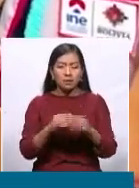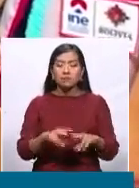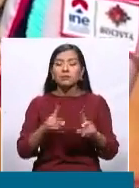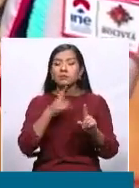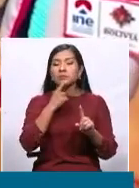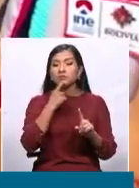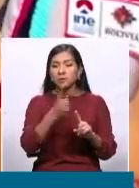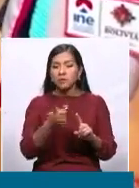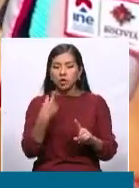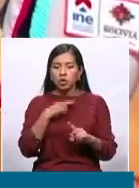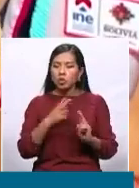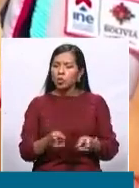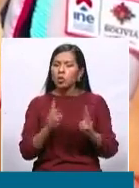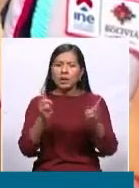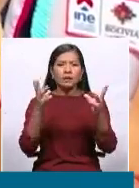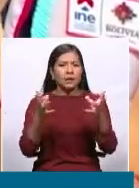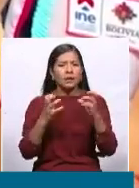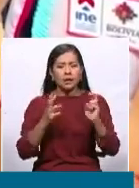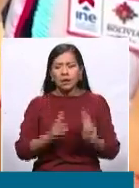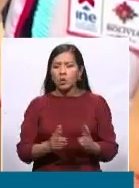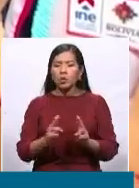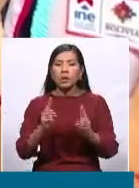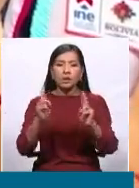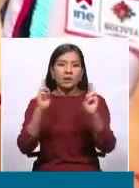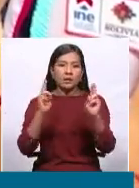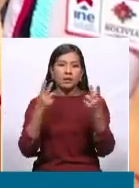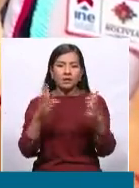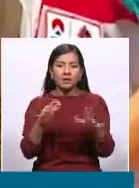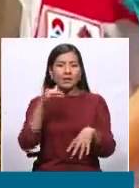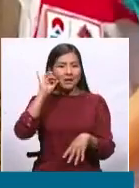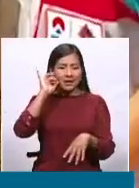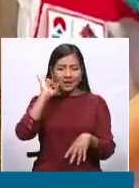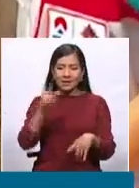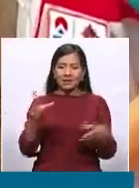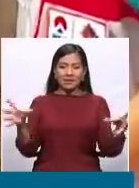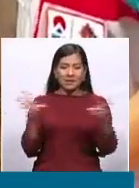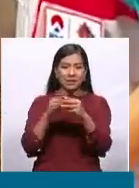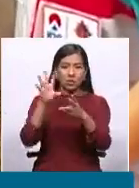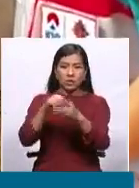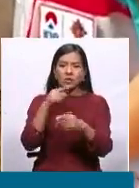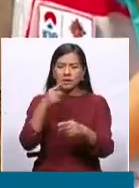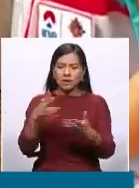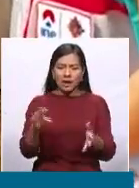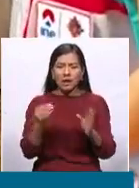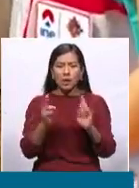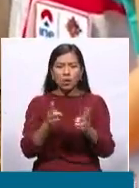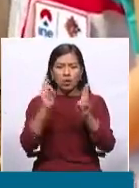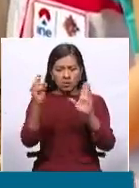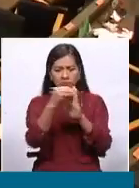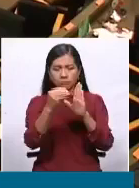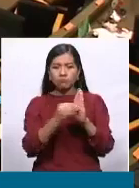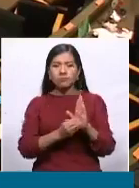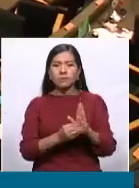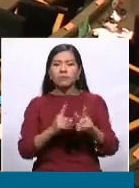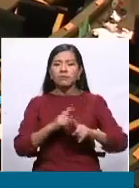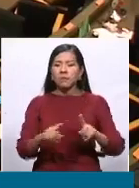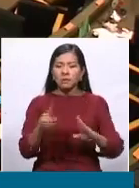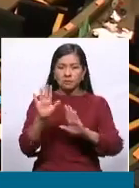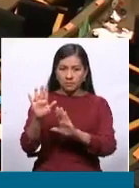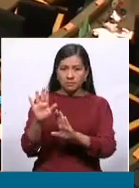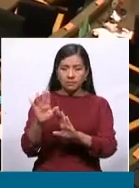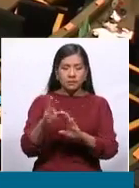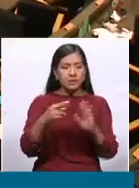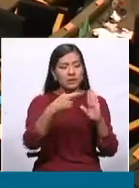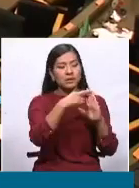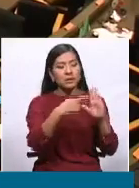queremos hacerlo de inmediato, queremos, ayer en la sesión que había, querían incluirlo en el orden del día, pero de acuerdo al reglamento de la